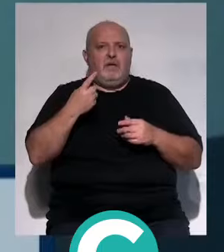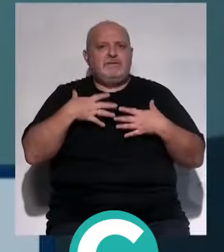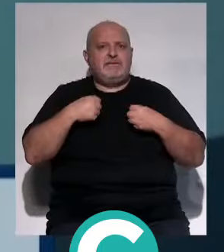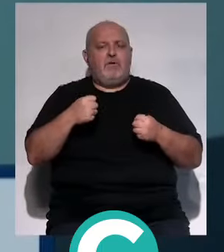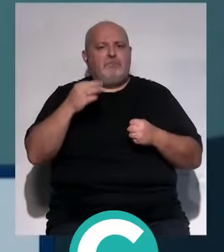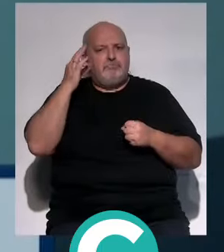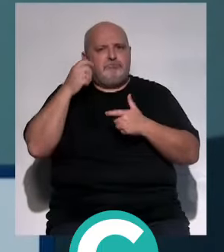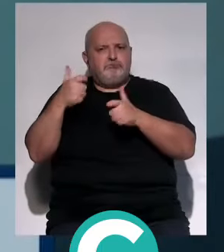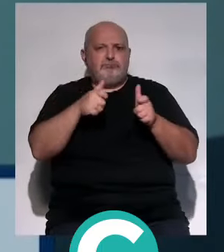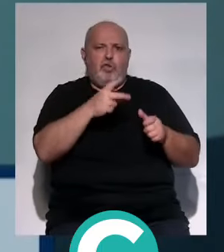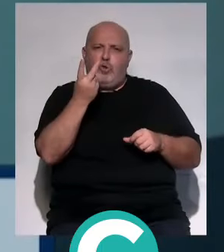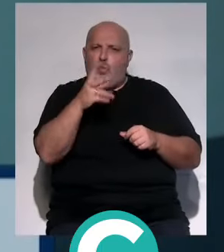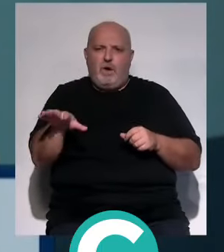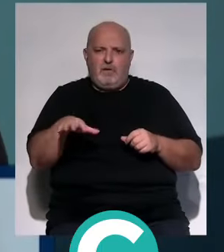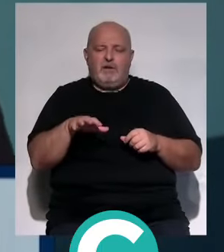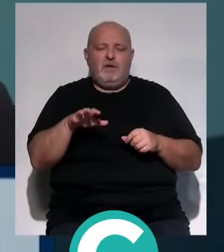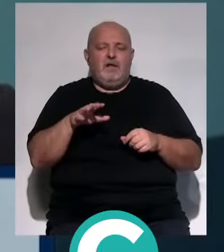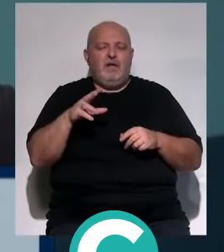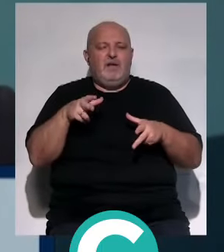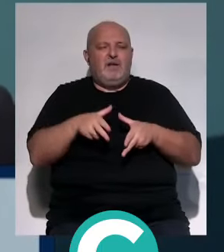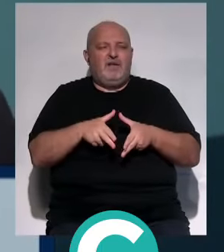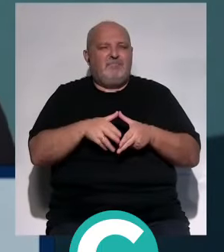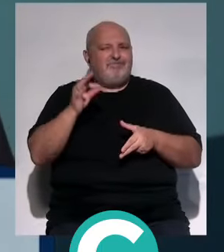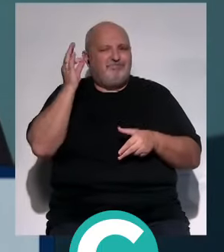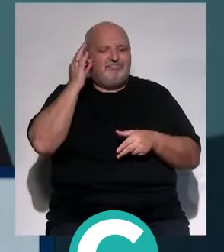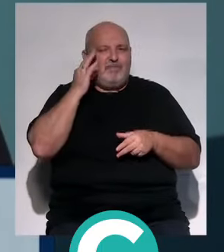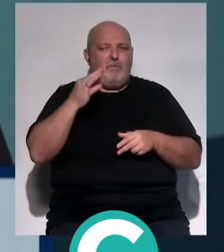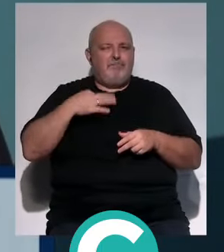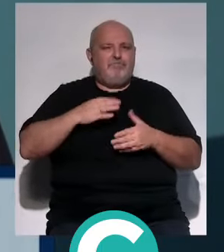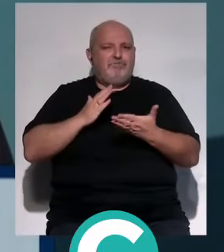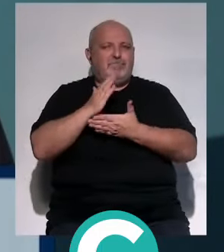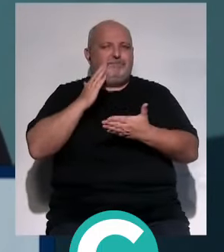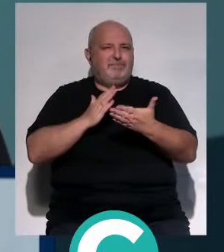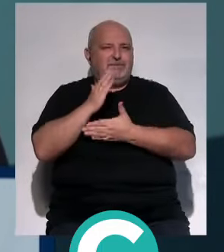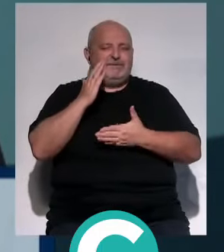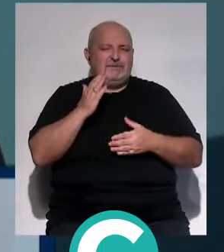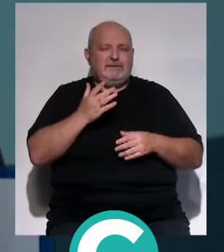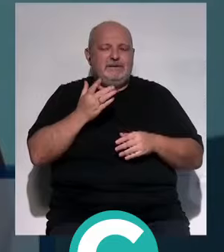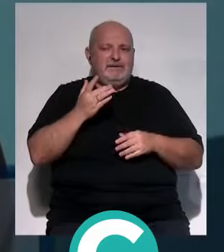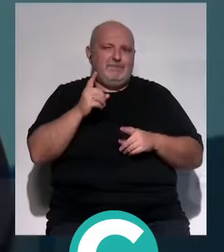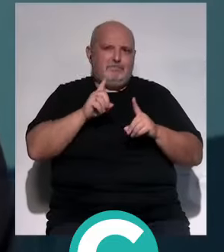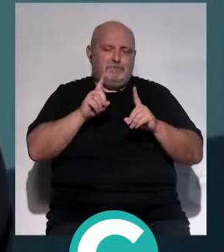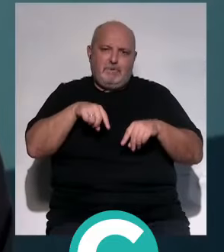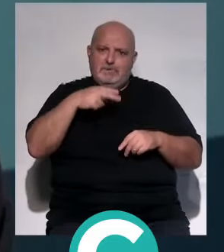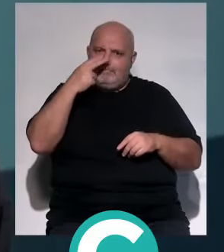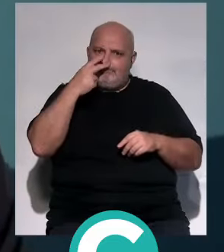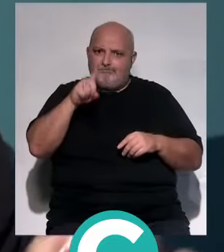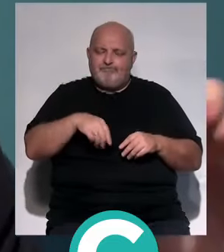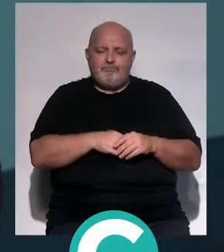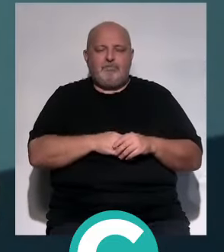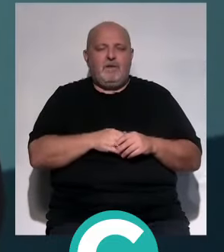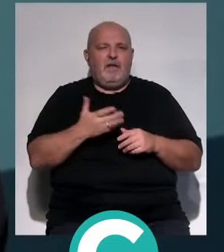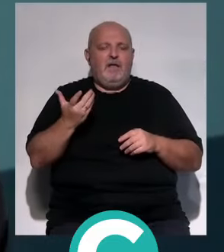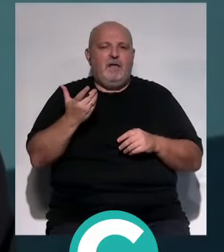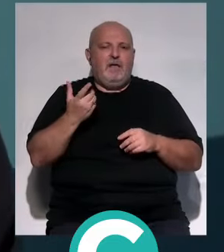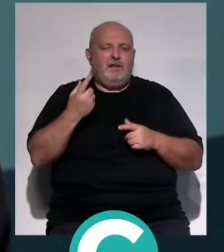de ella, de él. No os he mencionado el suelo pélvico, la incontinencia, que eso es muy, muy interesante. El tema de todo tipo de